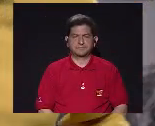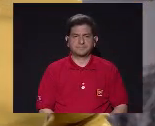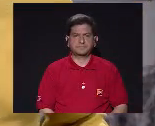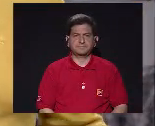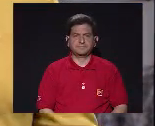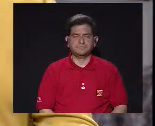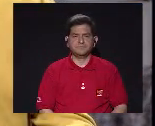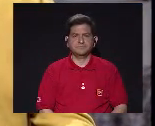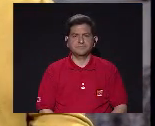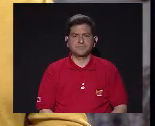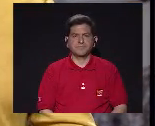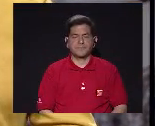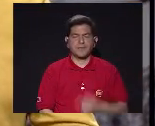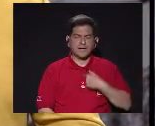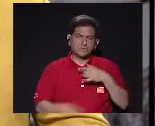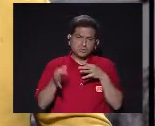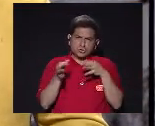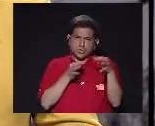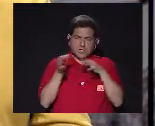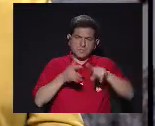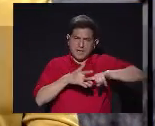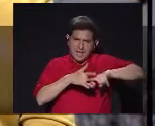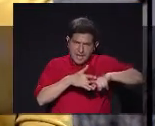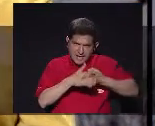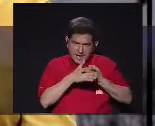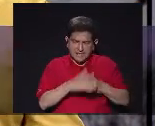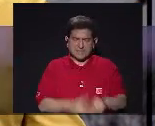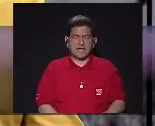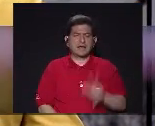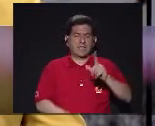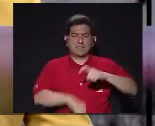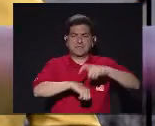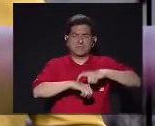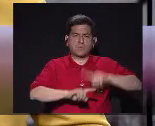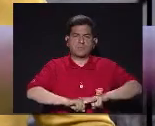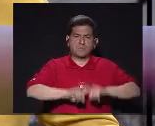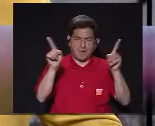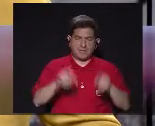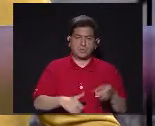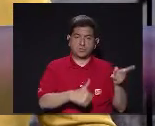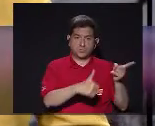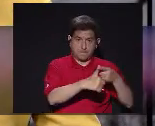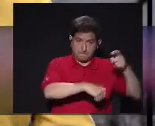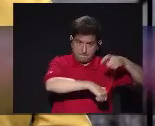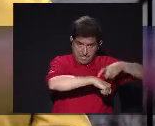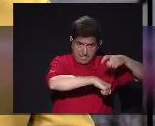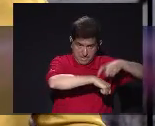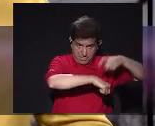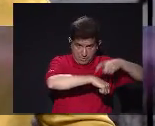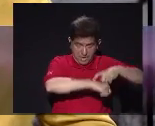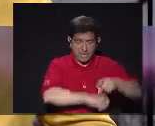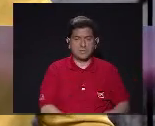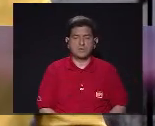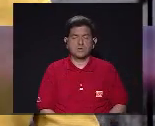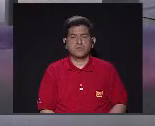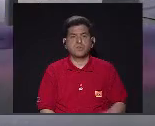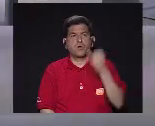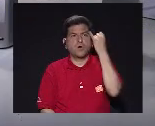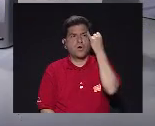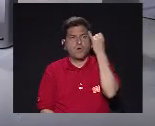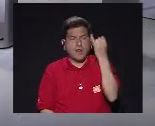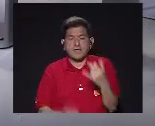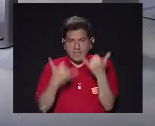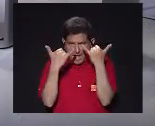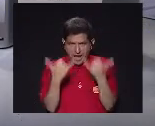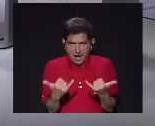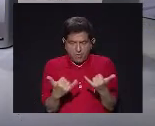explicar De dónde nacen En tres momentos distintos El momento inicial El momento Donde esta iniciativa Se